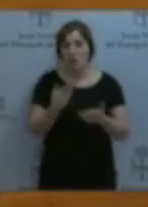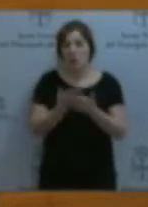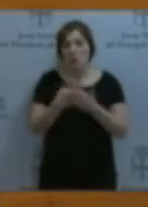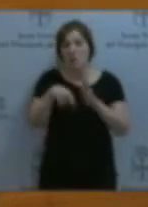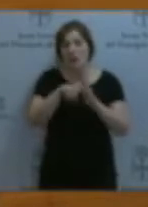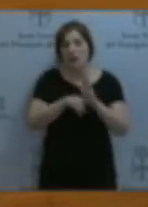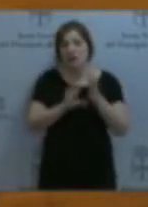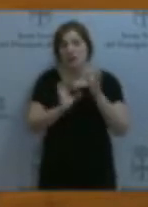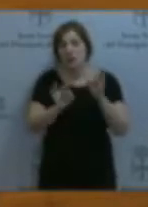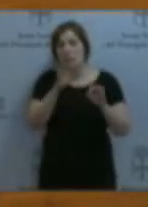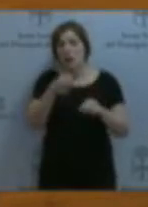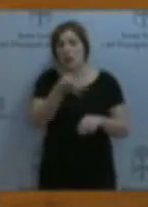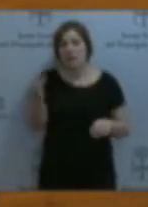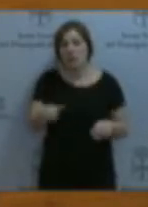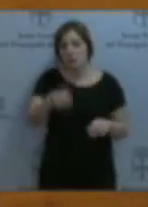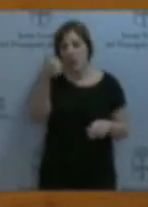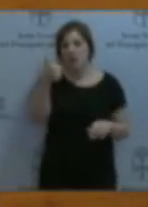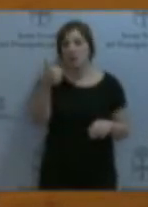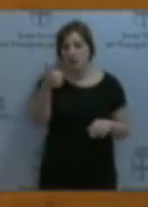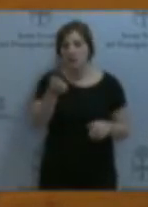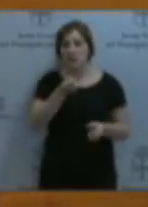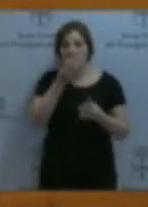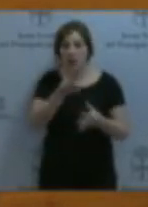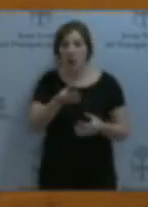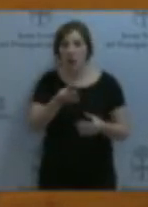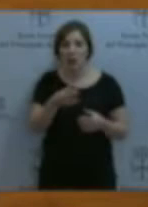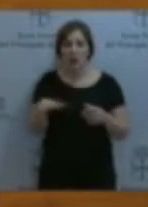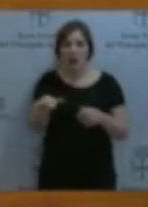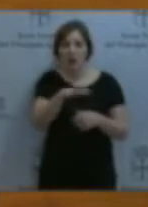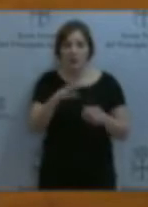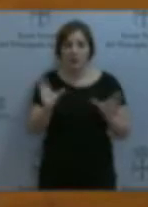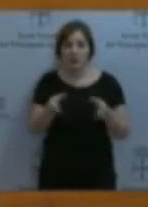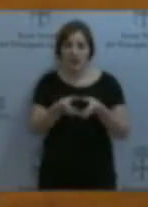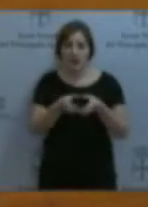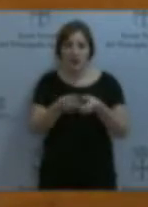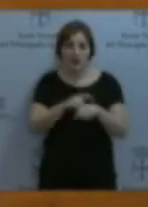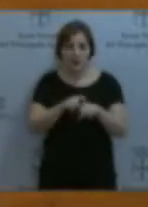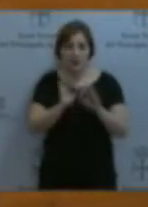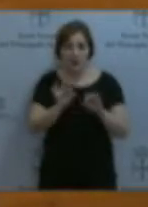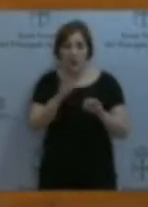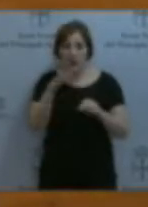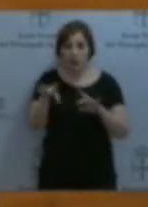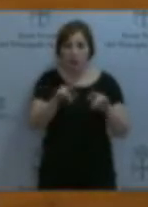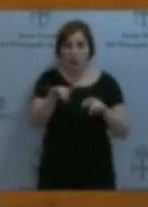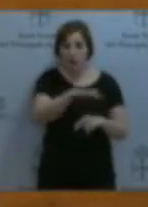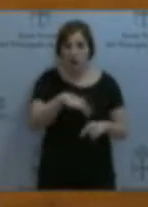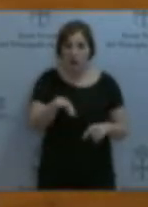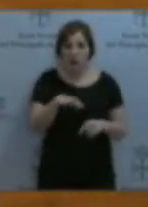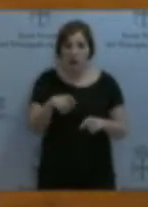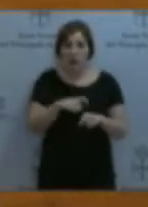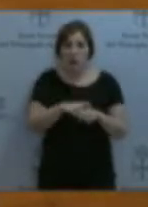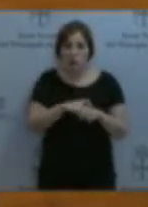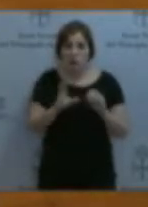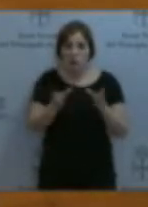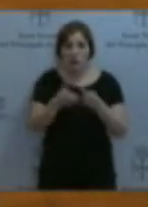para hacer más efectivas las declaraciones de condición de plaga de una especie para un determinado territorio. Las especies que suponen un